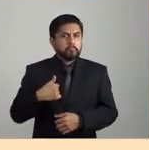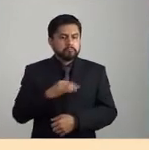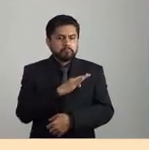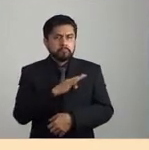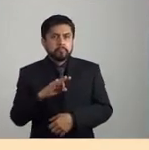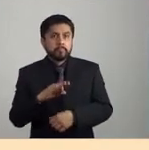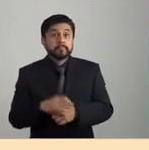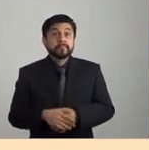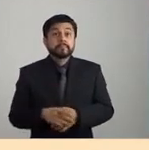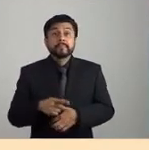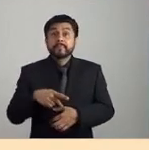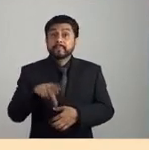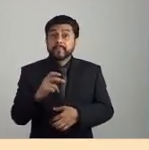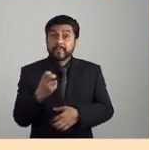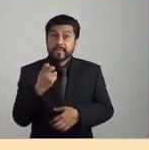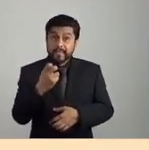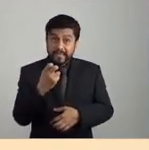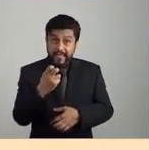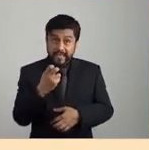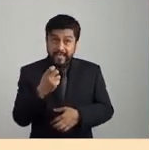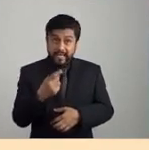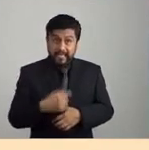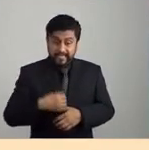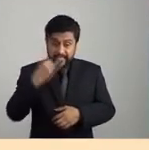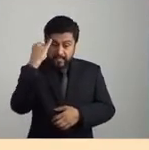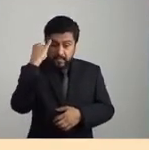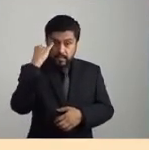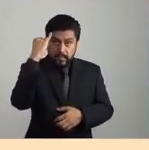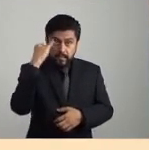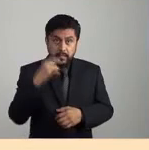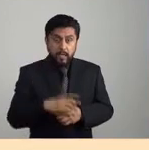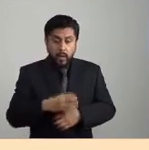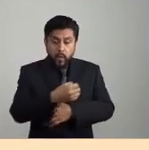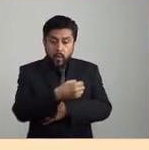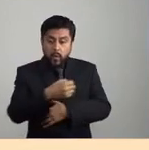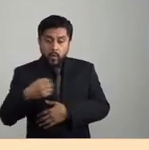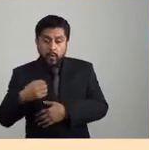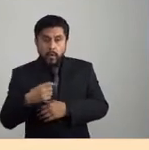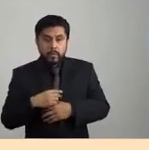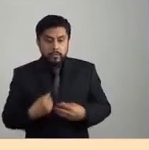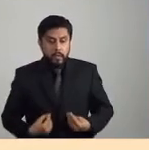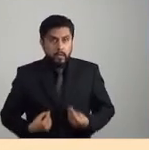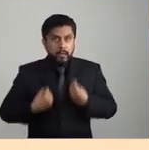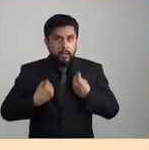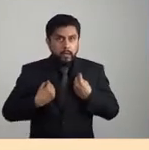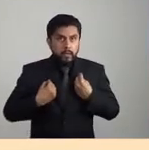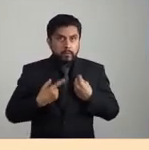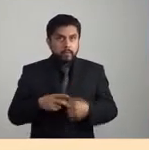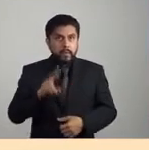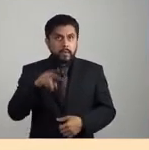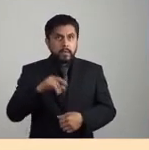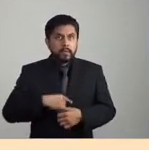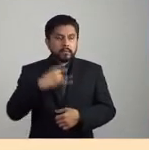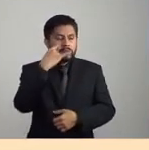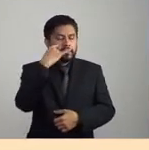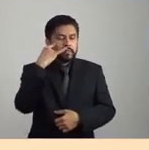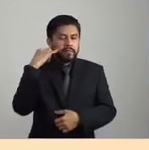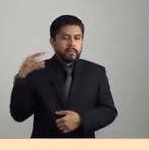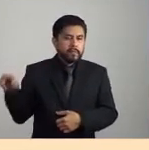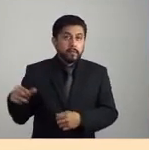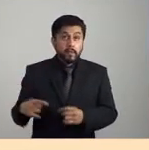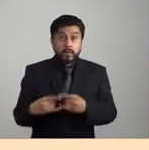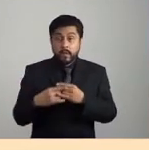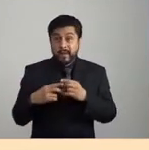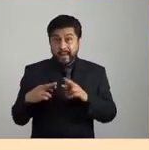que, digamos, que ese principio operativo de organización de la vida niega profundamente las relaciones de